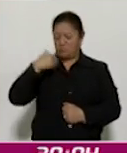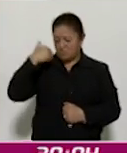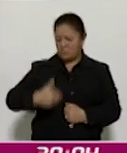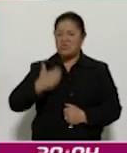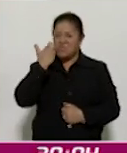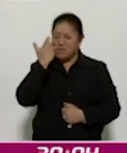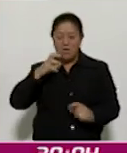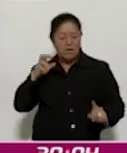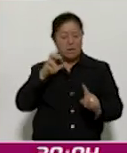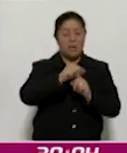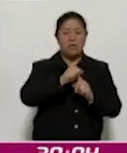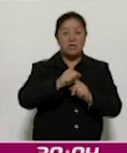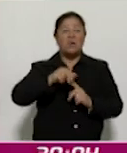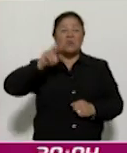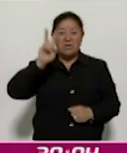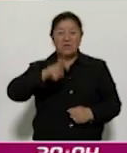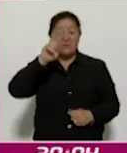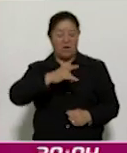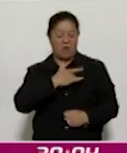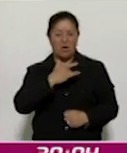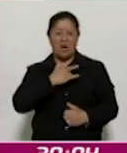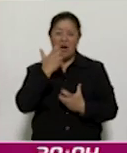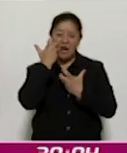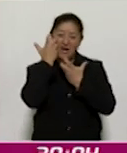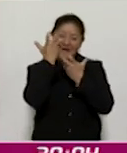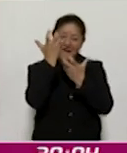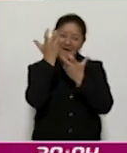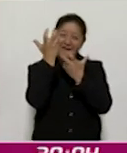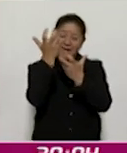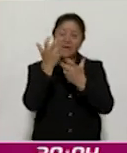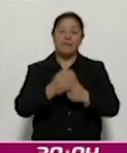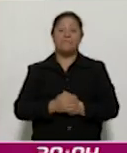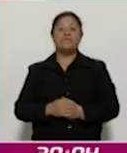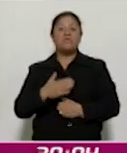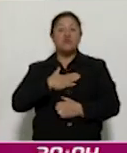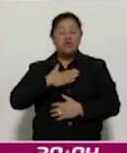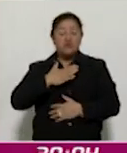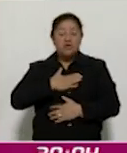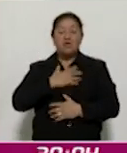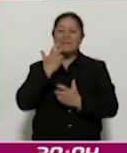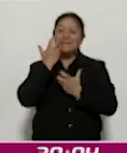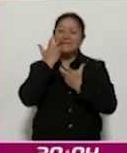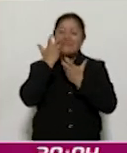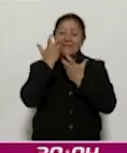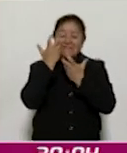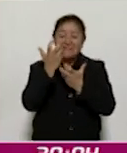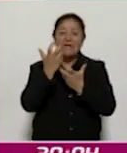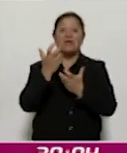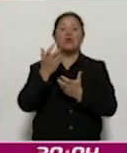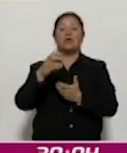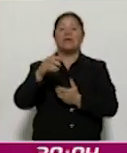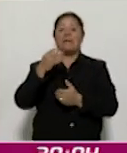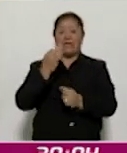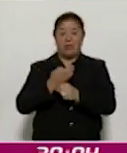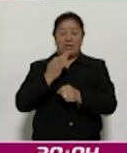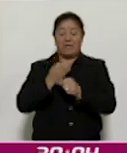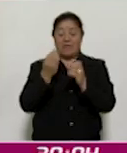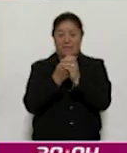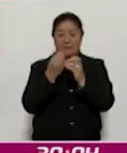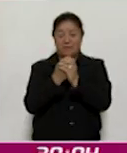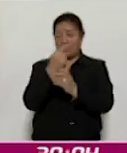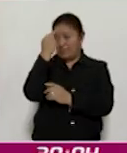realmente tu corazón así lo desea. Y yo deseo que esta capacitación de Mentes Creativas